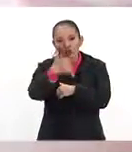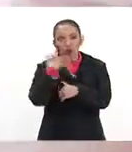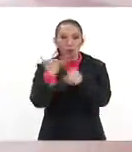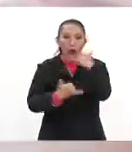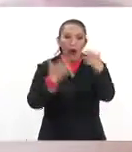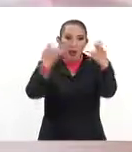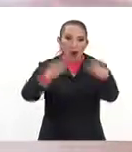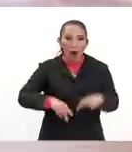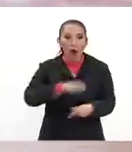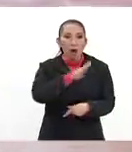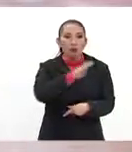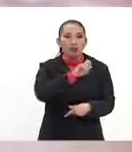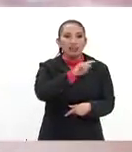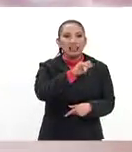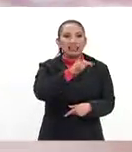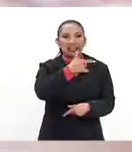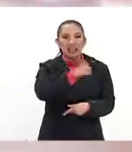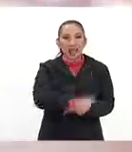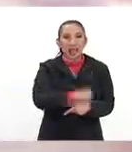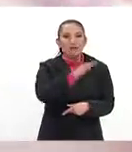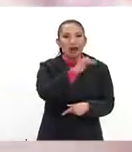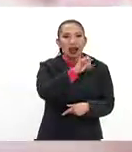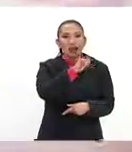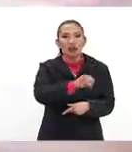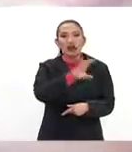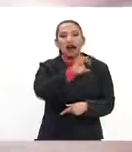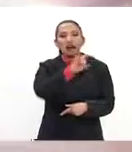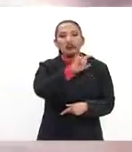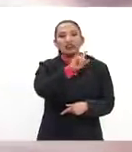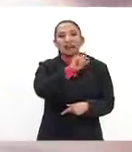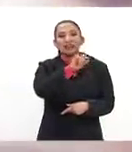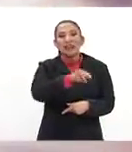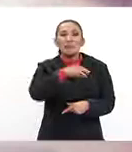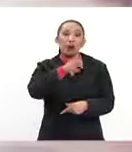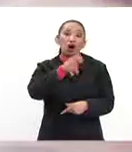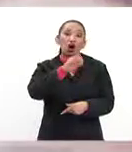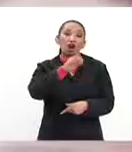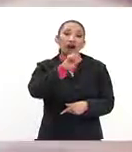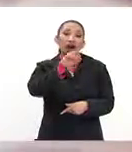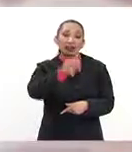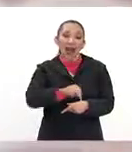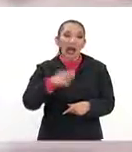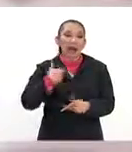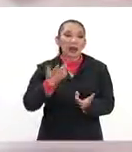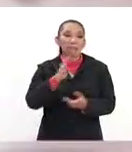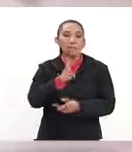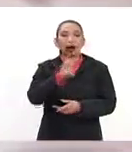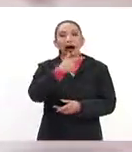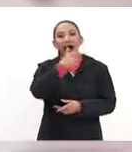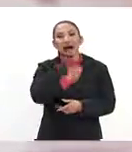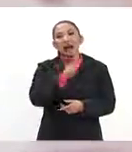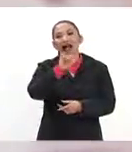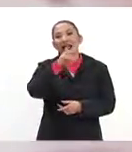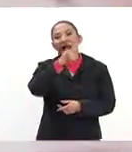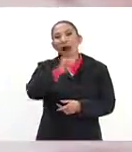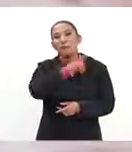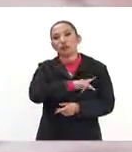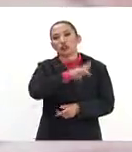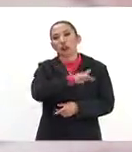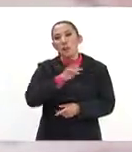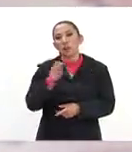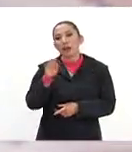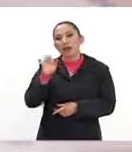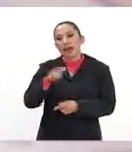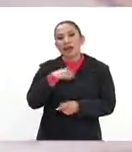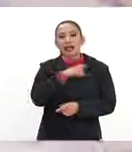duelos. Bueno, en Bundesliga, el Entang Frankfurt y Carlos Alcedo. Y tal vez Marco Fabián contra el Freiburg. Braga en la Liga Portuguesa contra el Benfica y